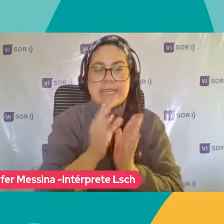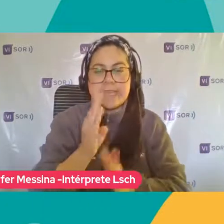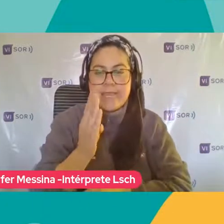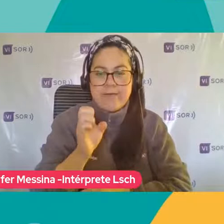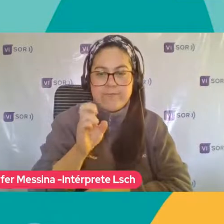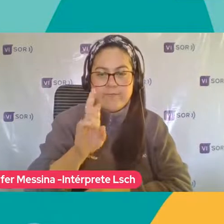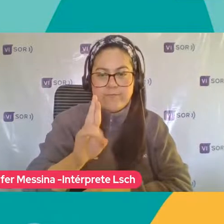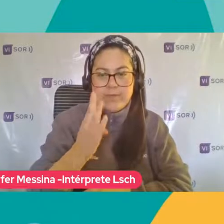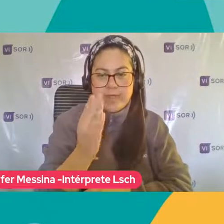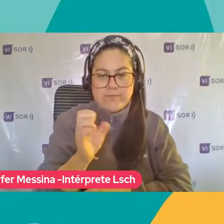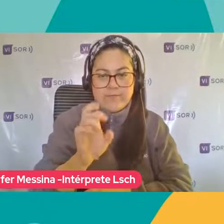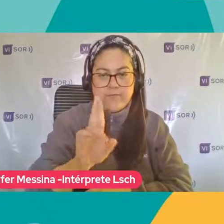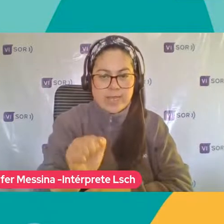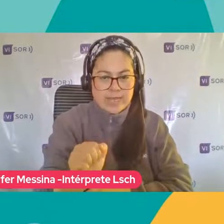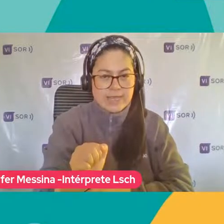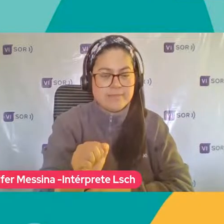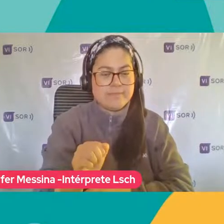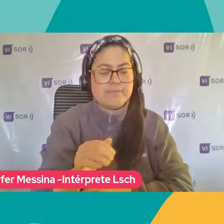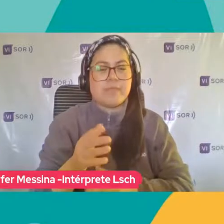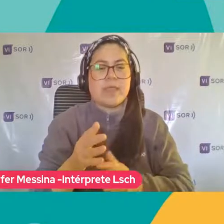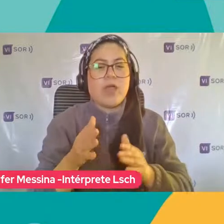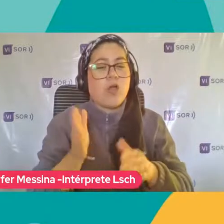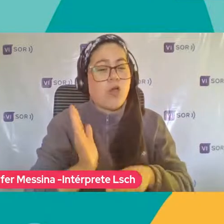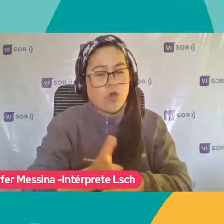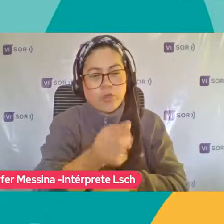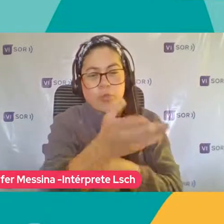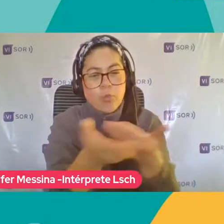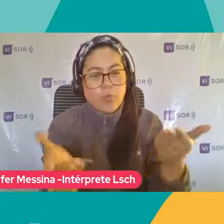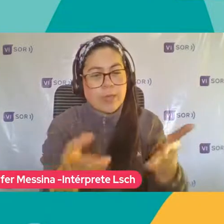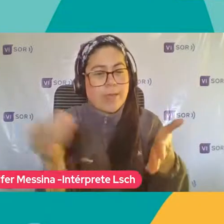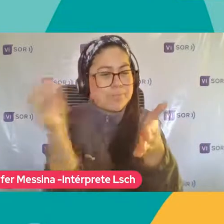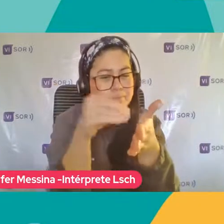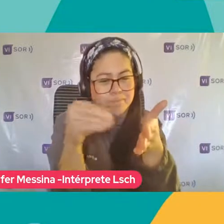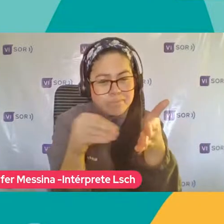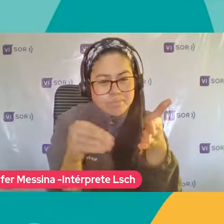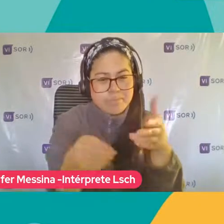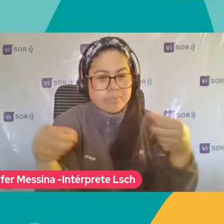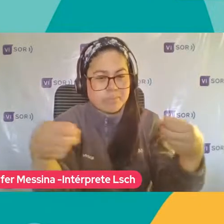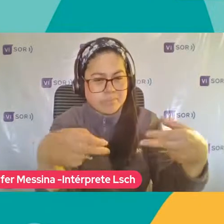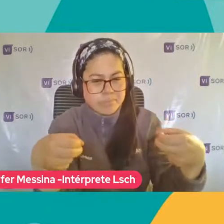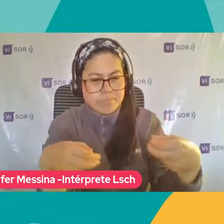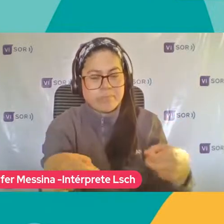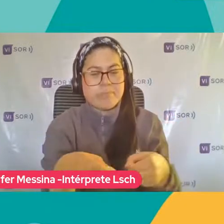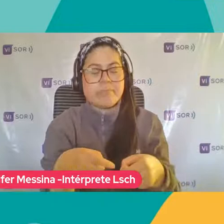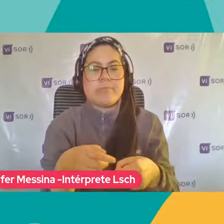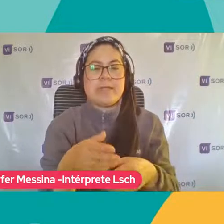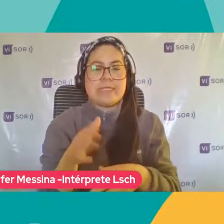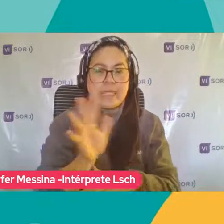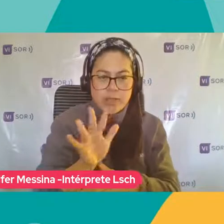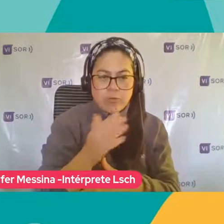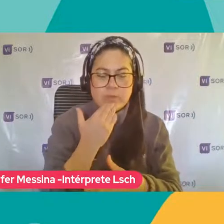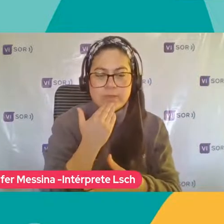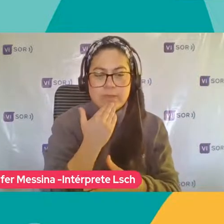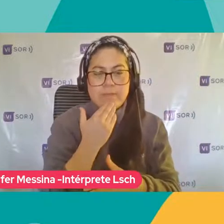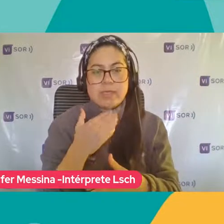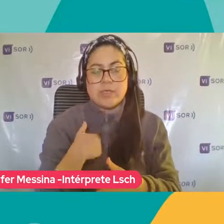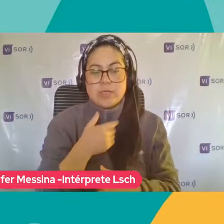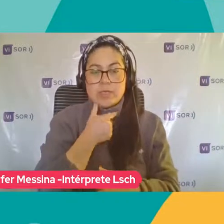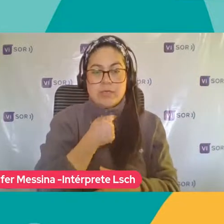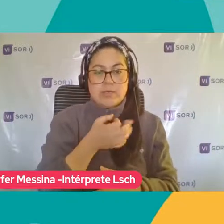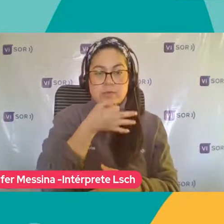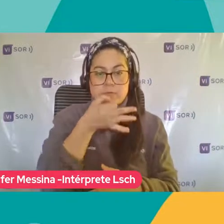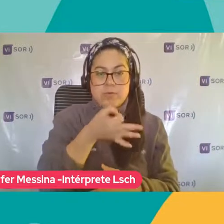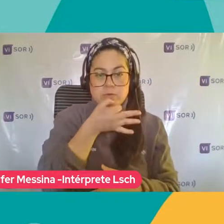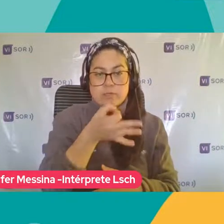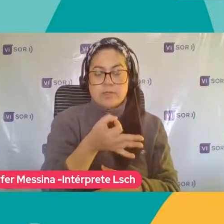Video Síganos escribiendo Síganos comentando Porque a continuación Quiero contarles Que durante los primeros